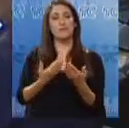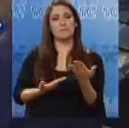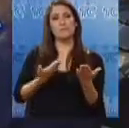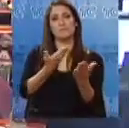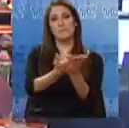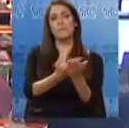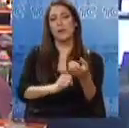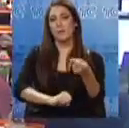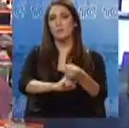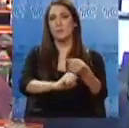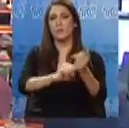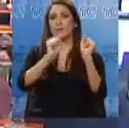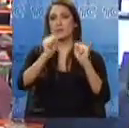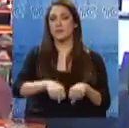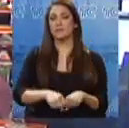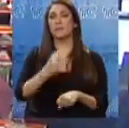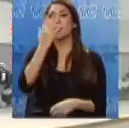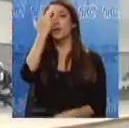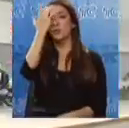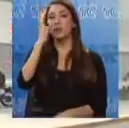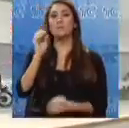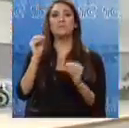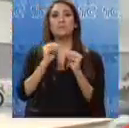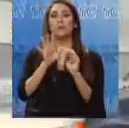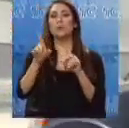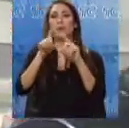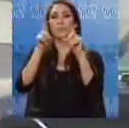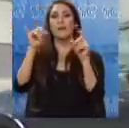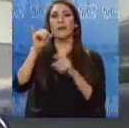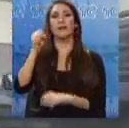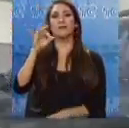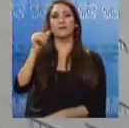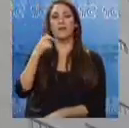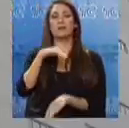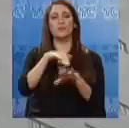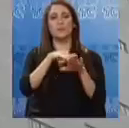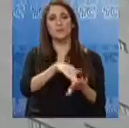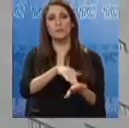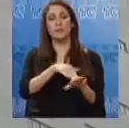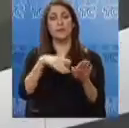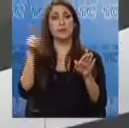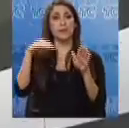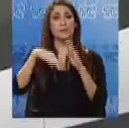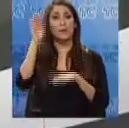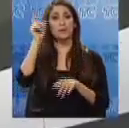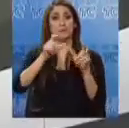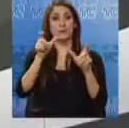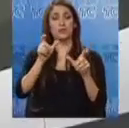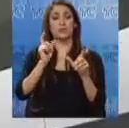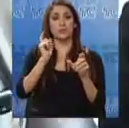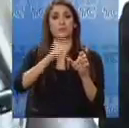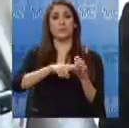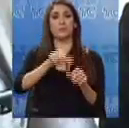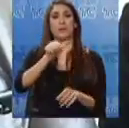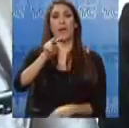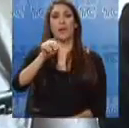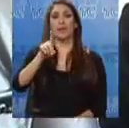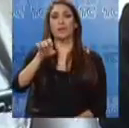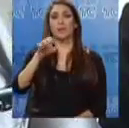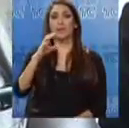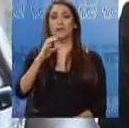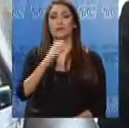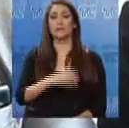porque busca la sostenibilidad y sustentabilidad del ISFA, institución con mayor número de acciones en la empresa. El